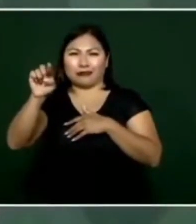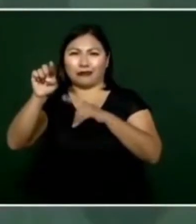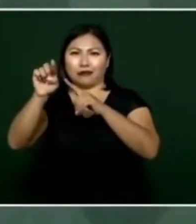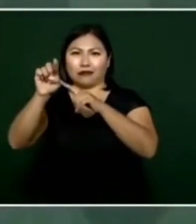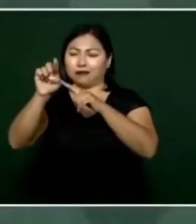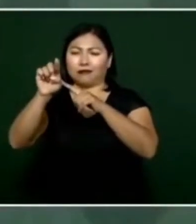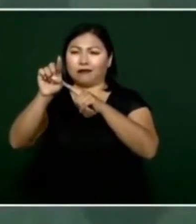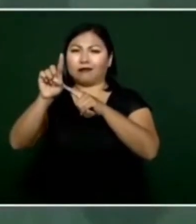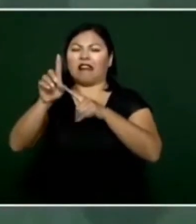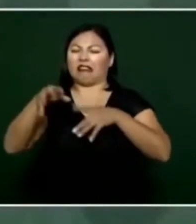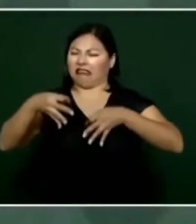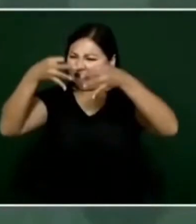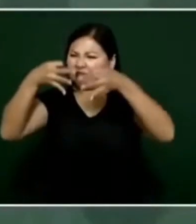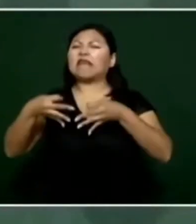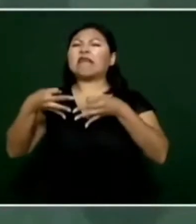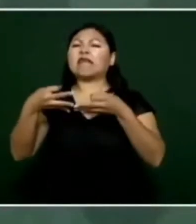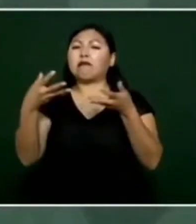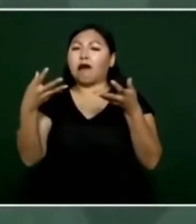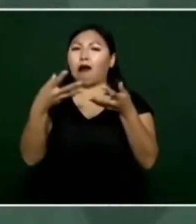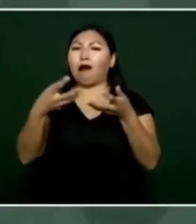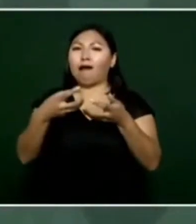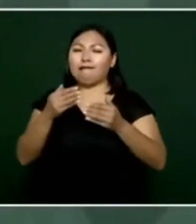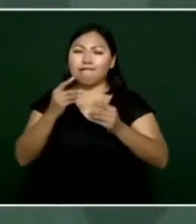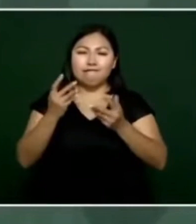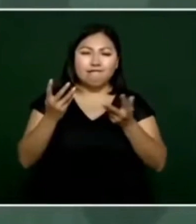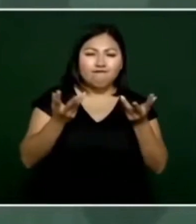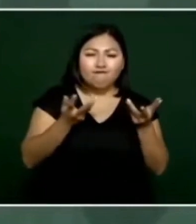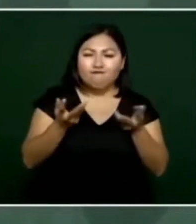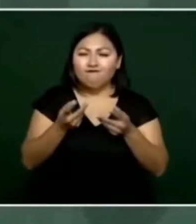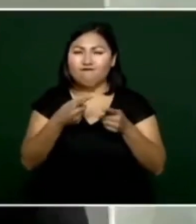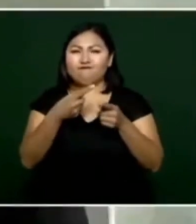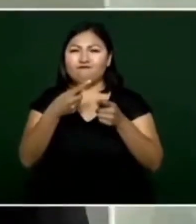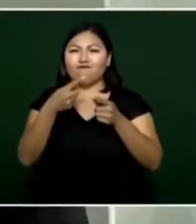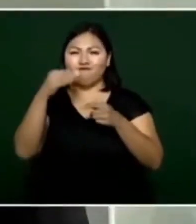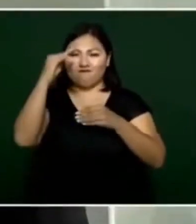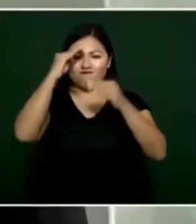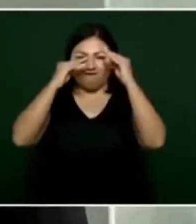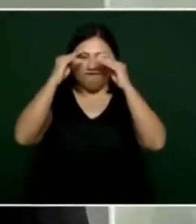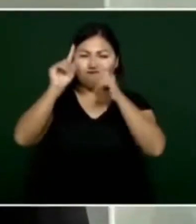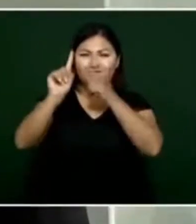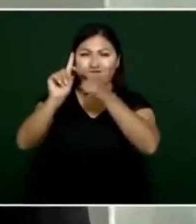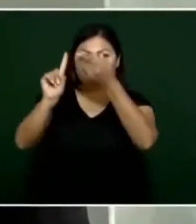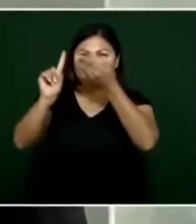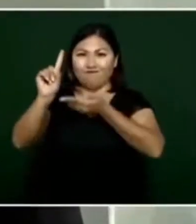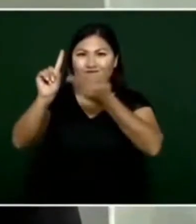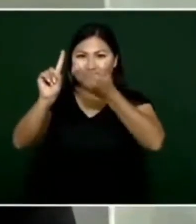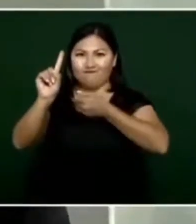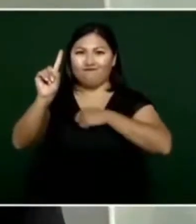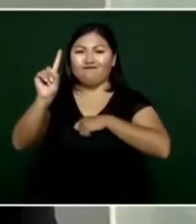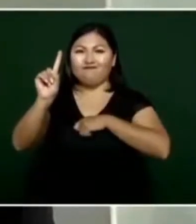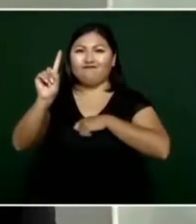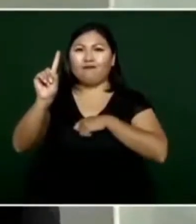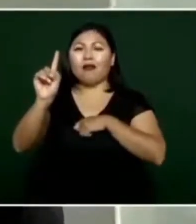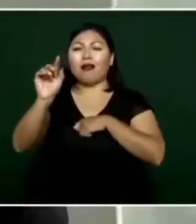la cual el presidente ponía a los gobernadores